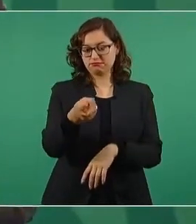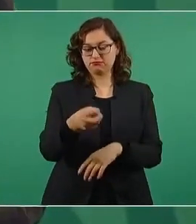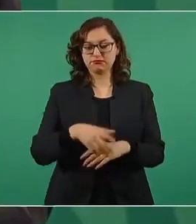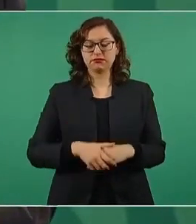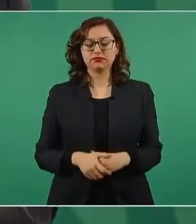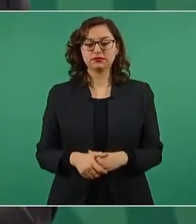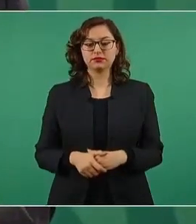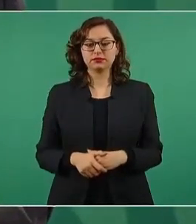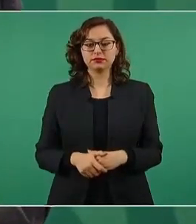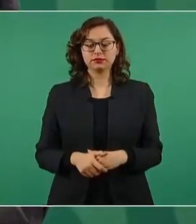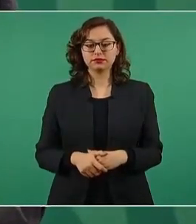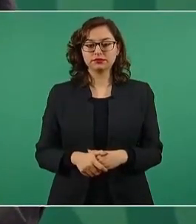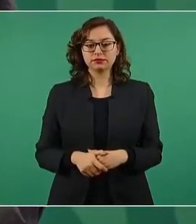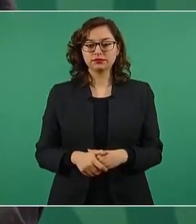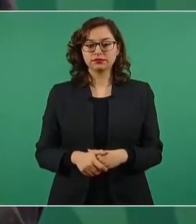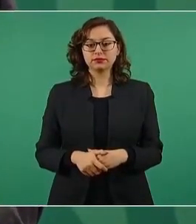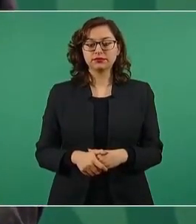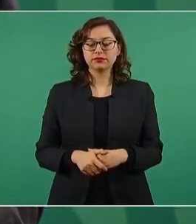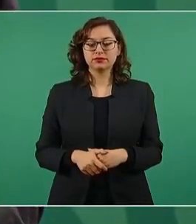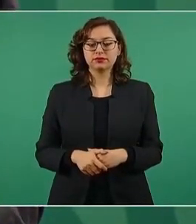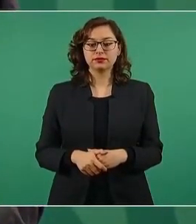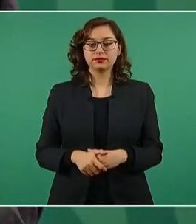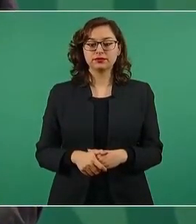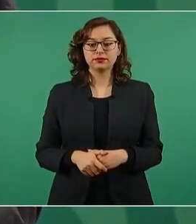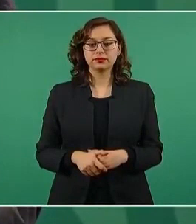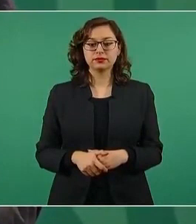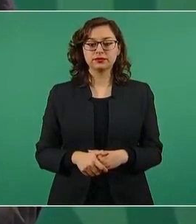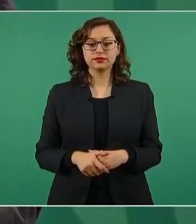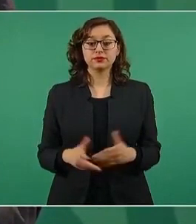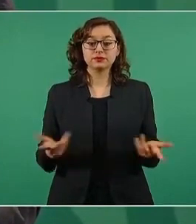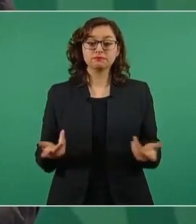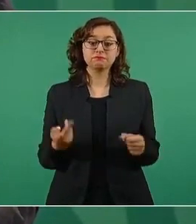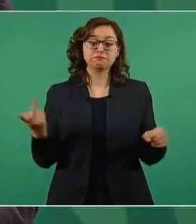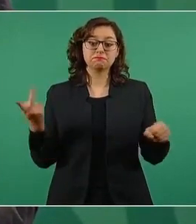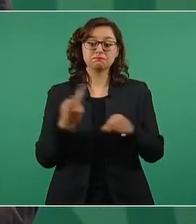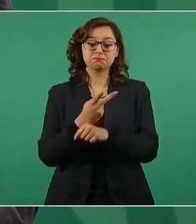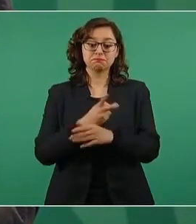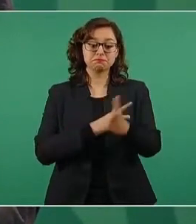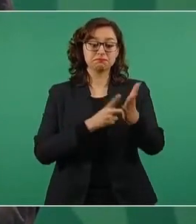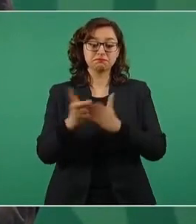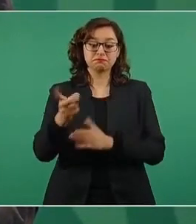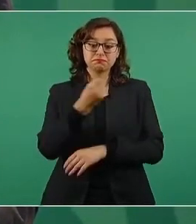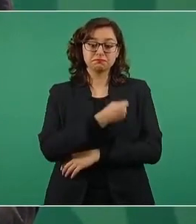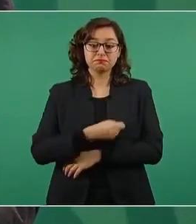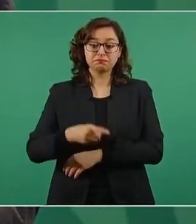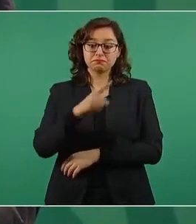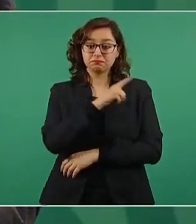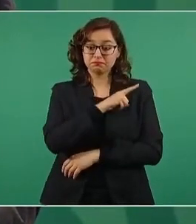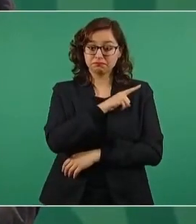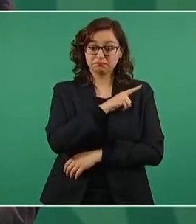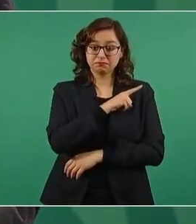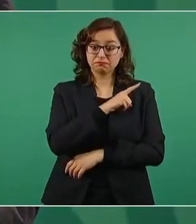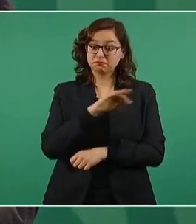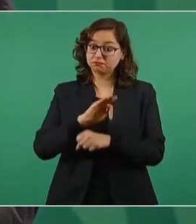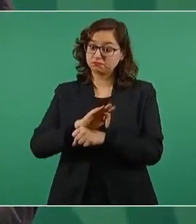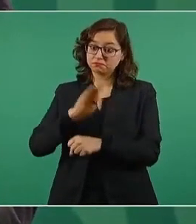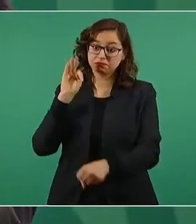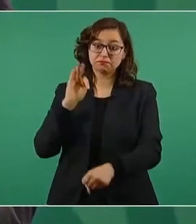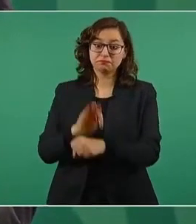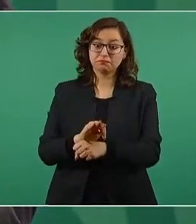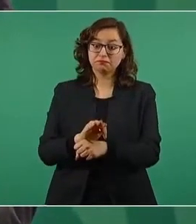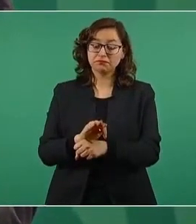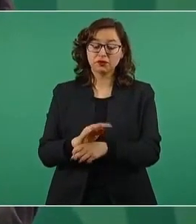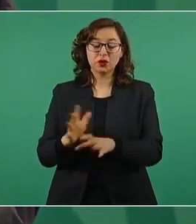Sentimos que el derecho a la salud debe de garantizarse más allá de las